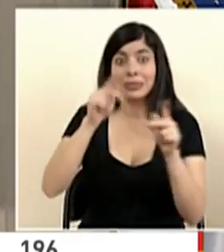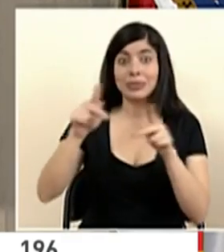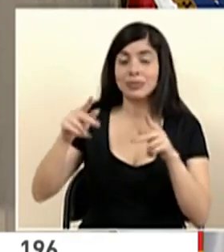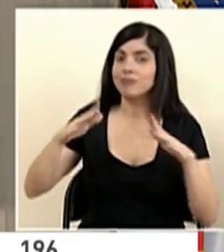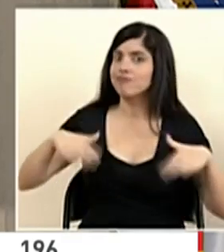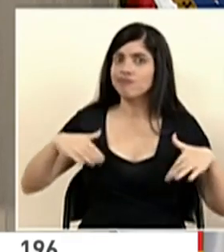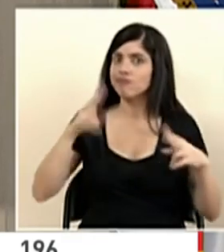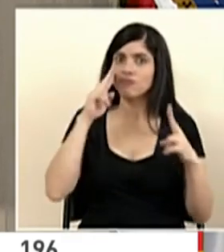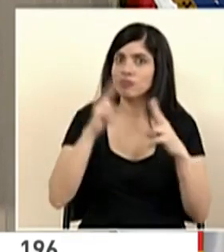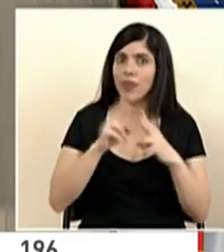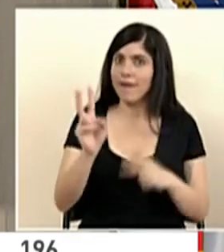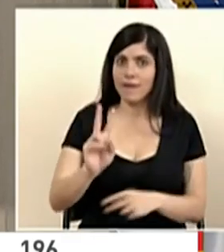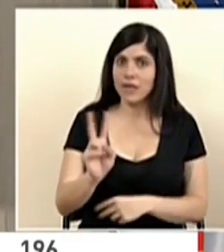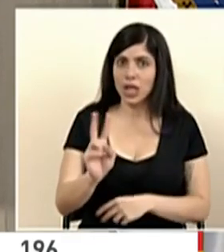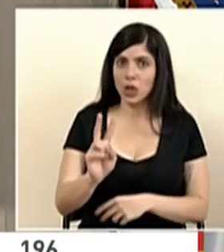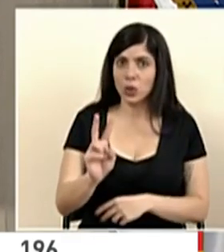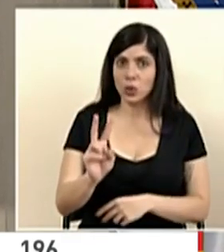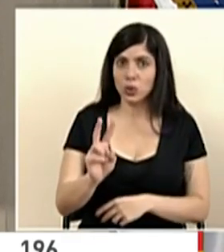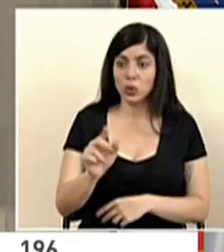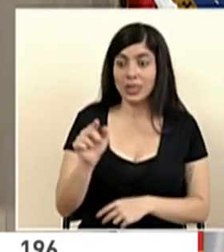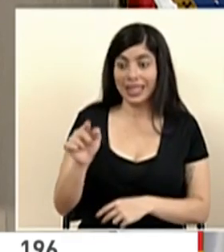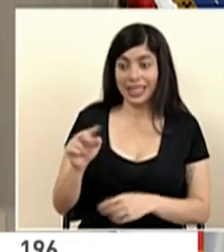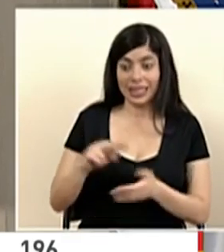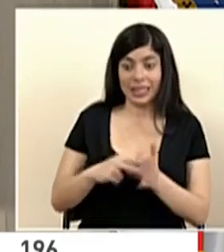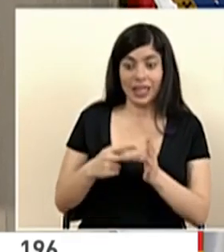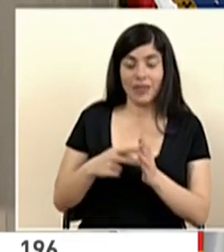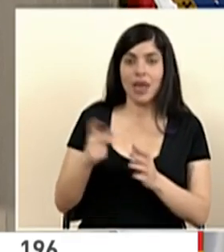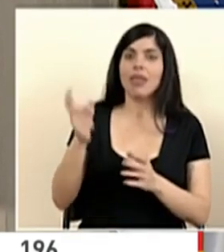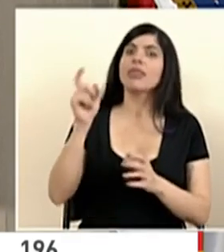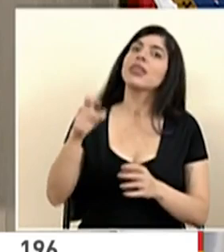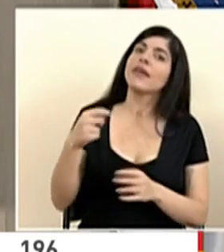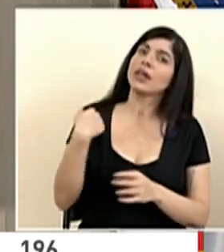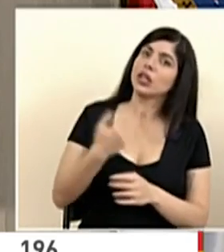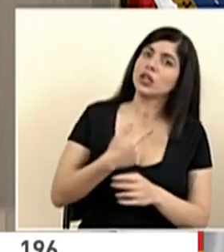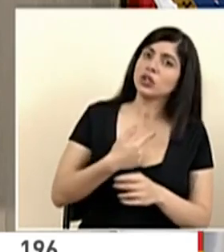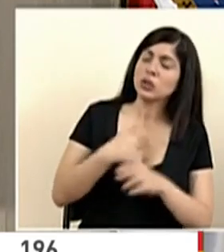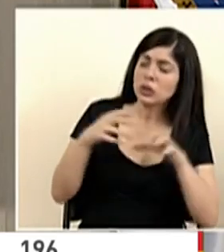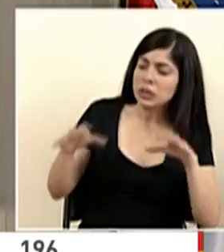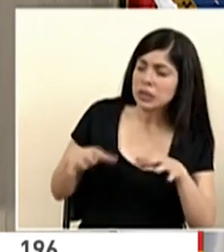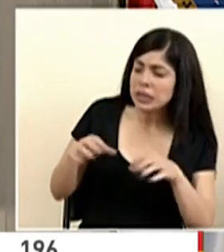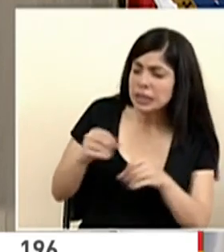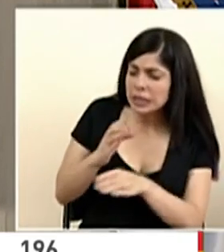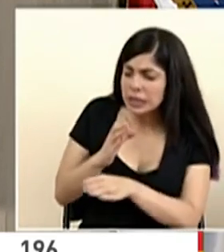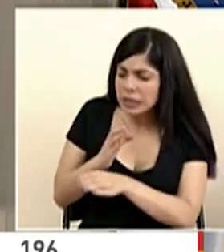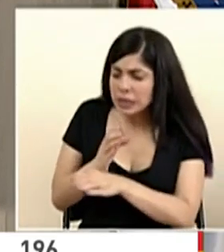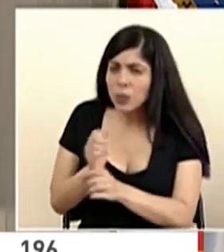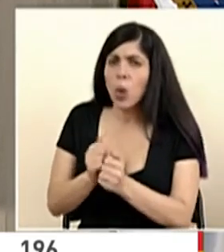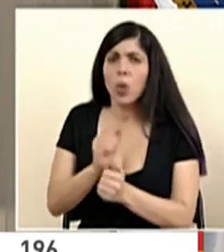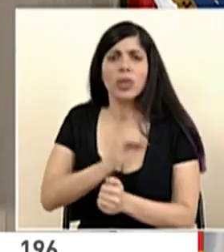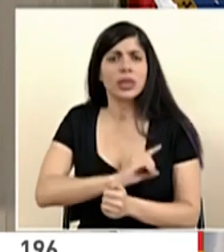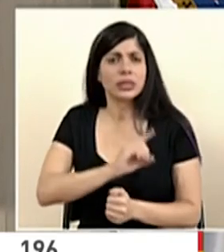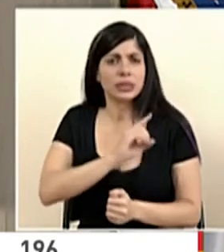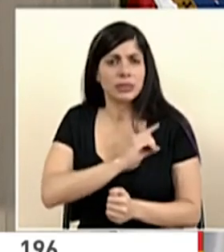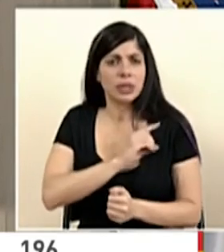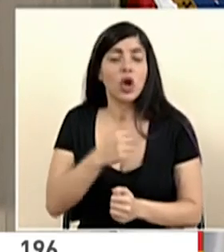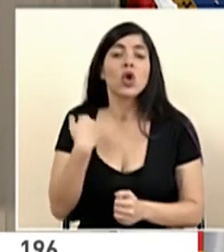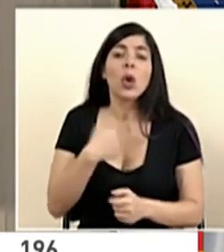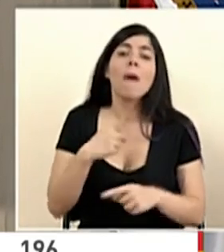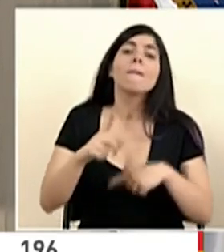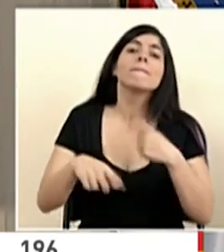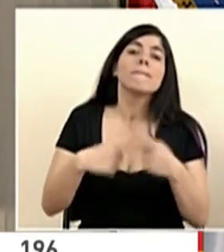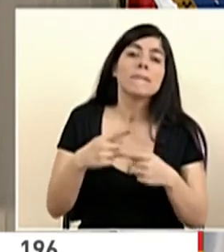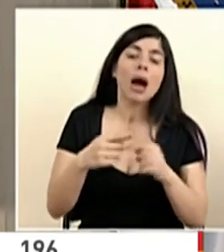tenido el virus y que eso nos tiene que hacer caminar con mucha cautela, con mucha disciplina. Vamos a emitir unos